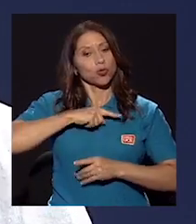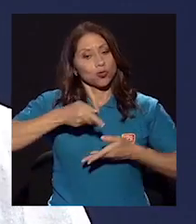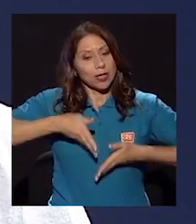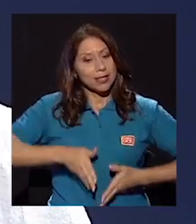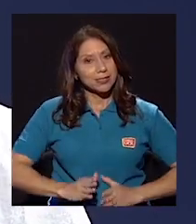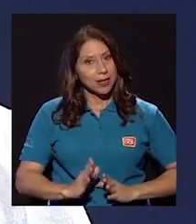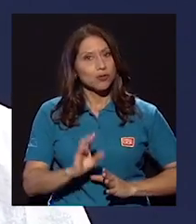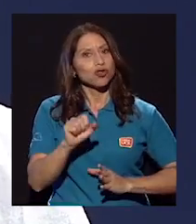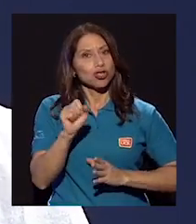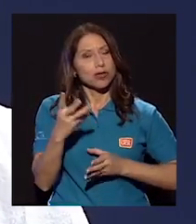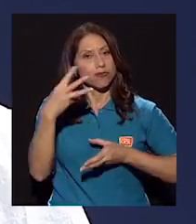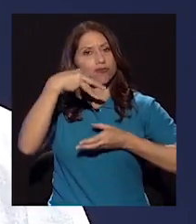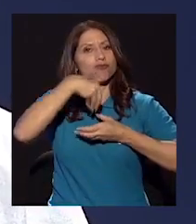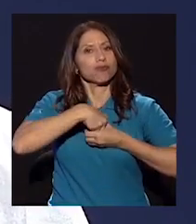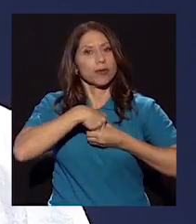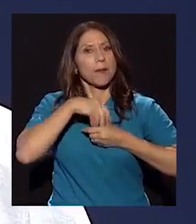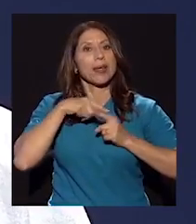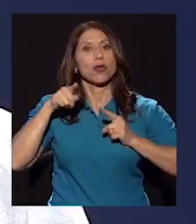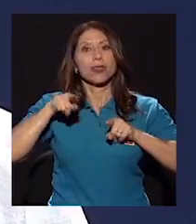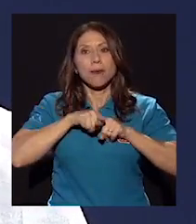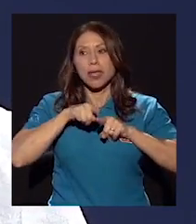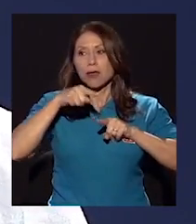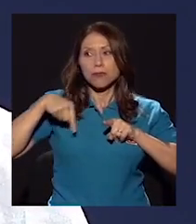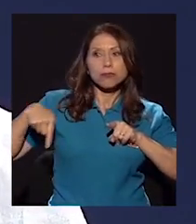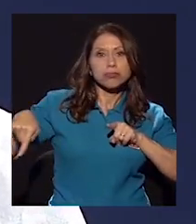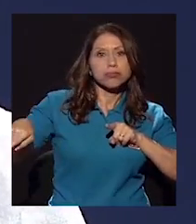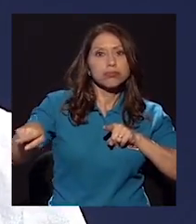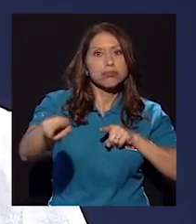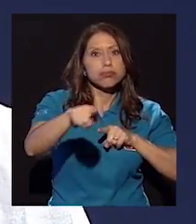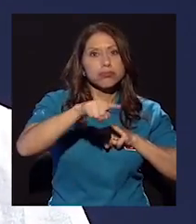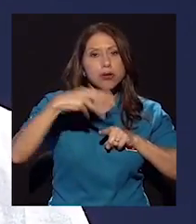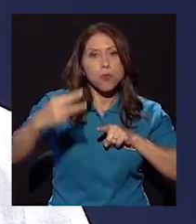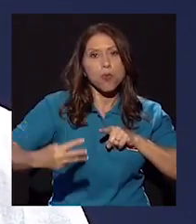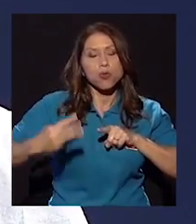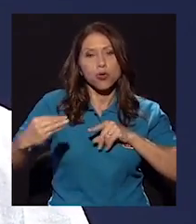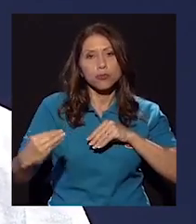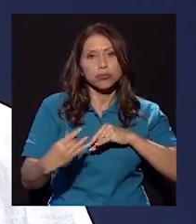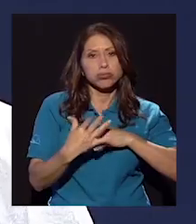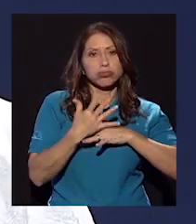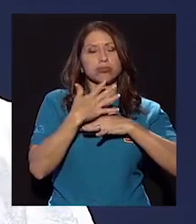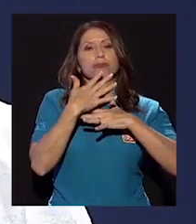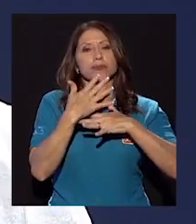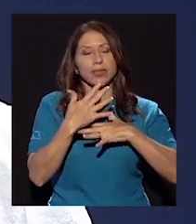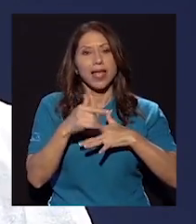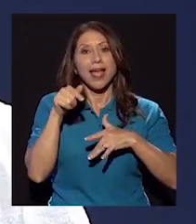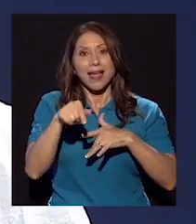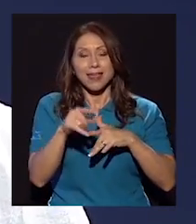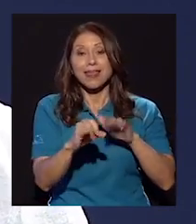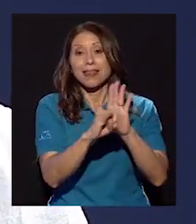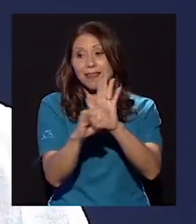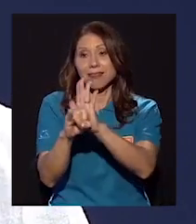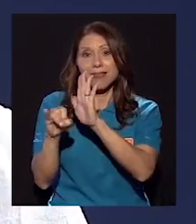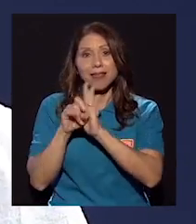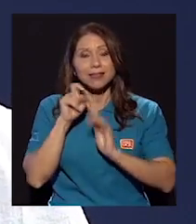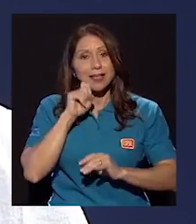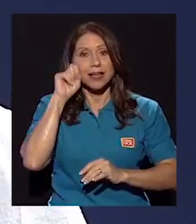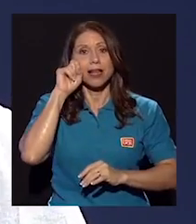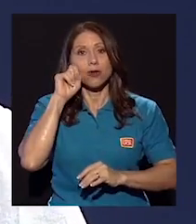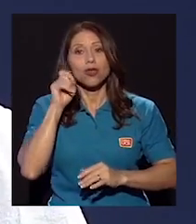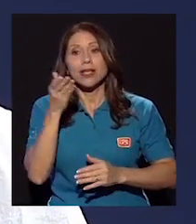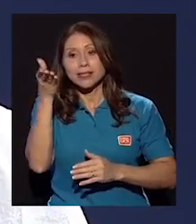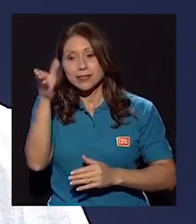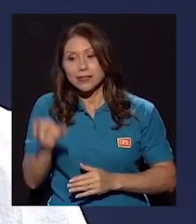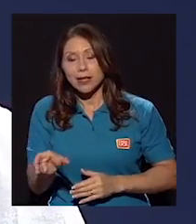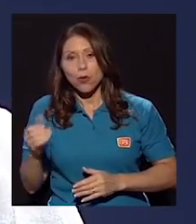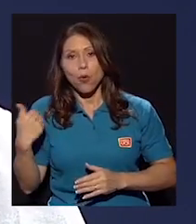nosotros cuando nacemos, pero también de cómo nuestro entorno y el mundo en que vivimos nos influye. Y dentro de eso, las identidades de